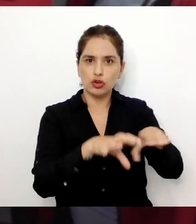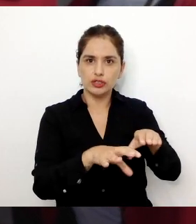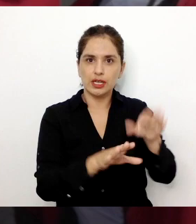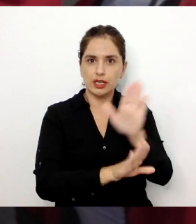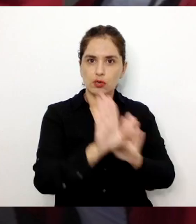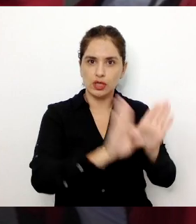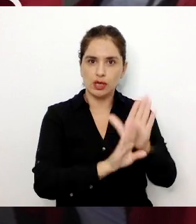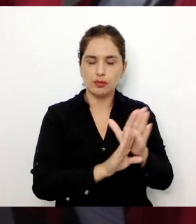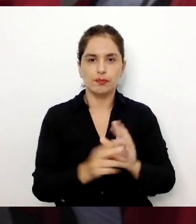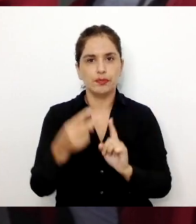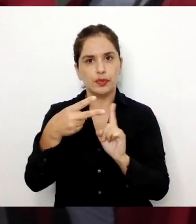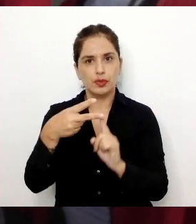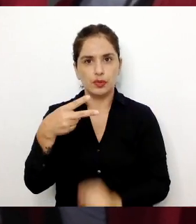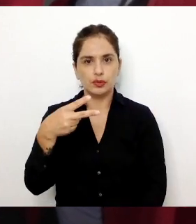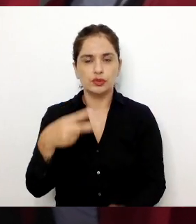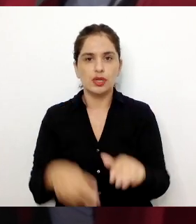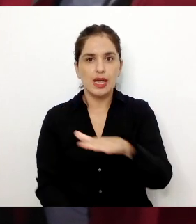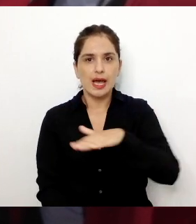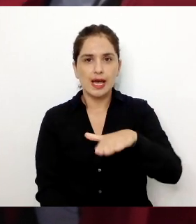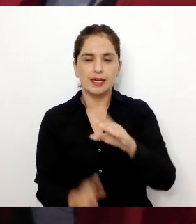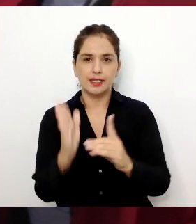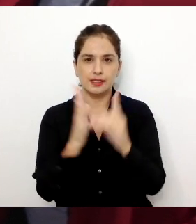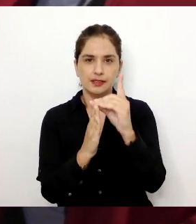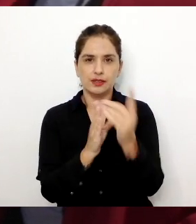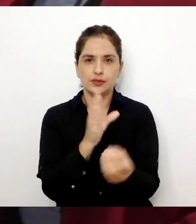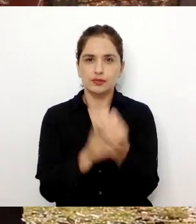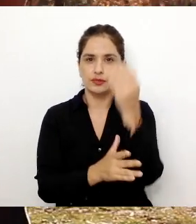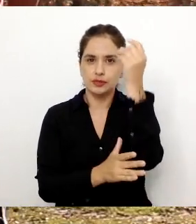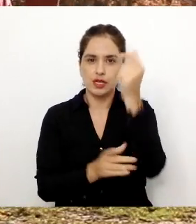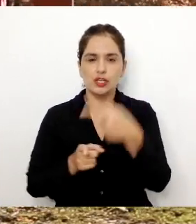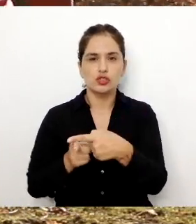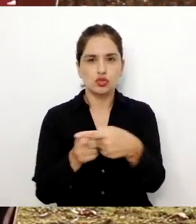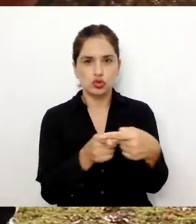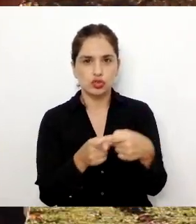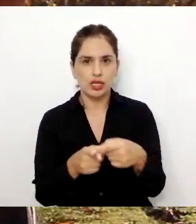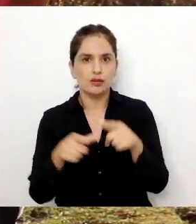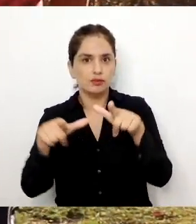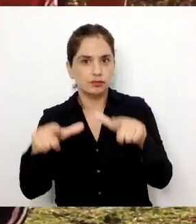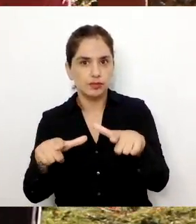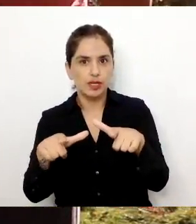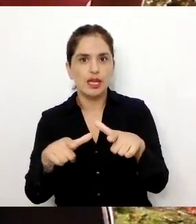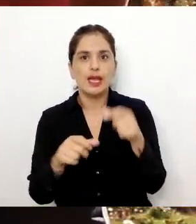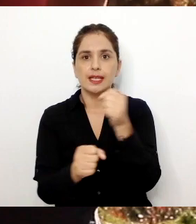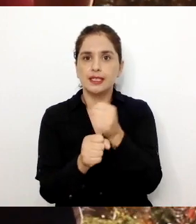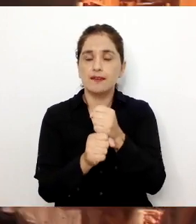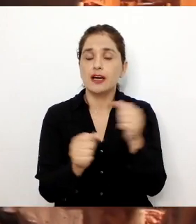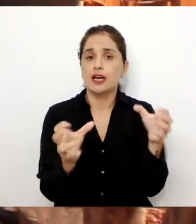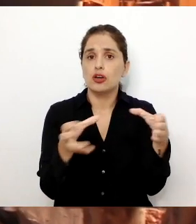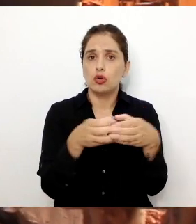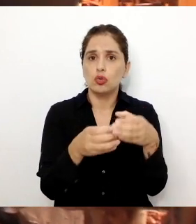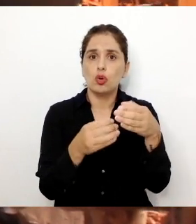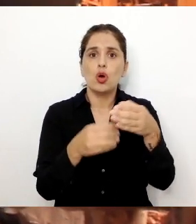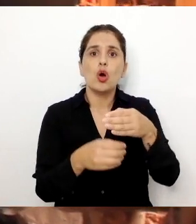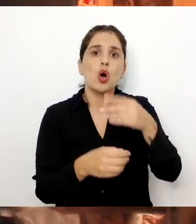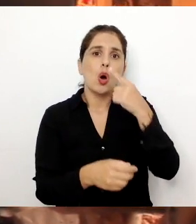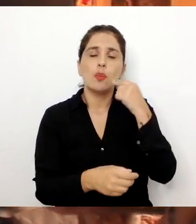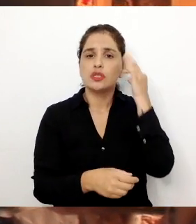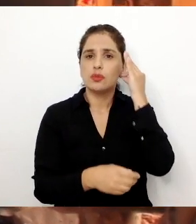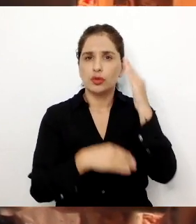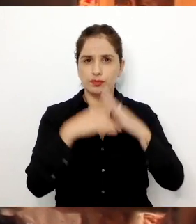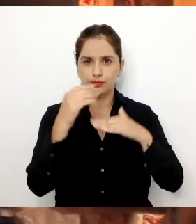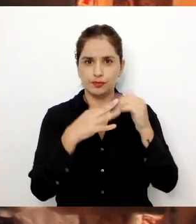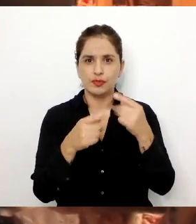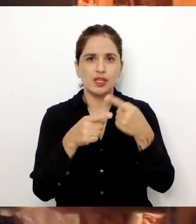segundo gran pilar es nuestra área de desarrollo e innovación social. Esta área trabaja con artesanas y artesanos en diversos oficios y